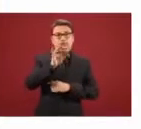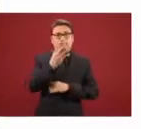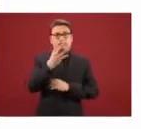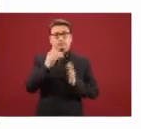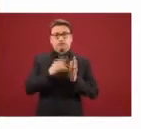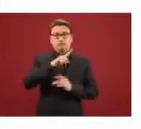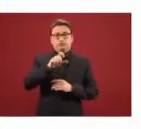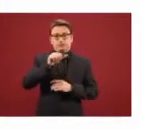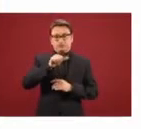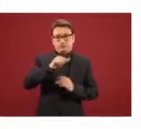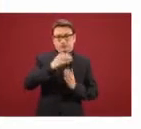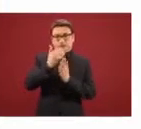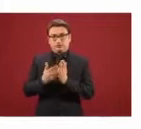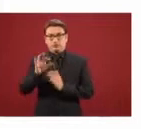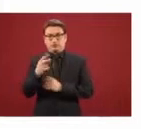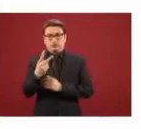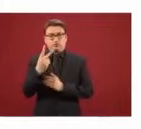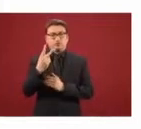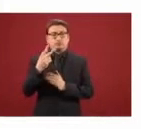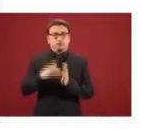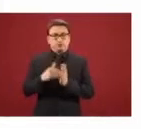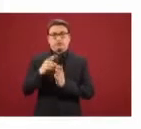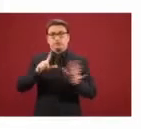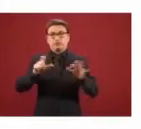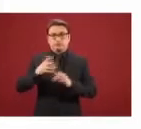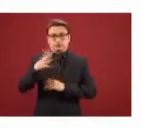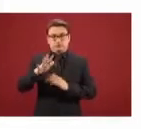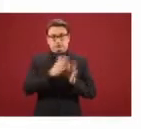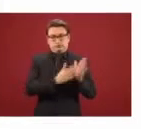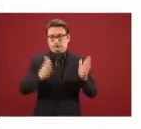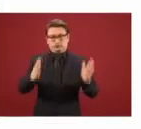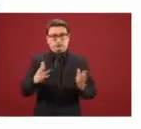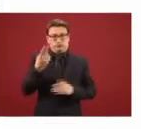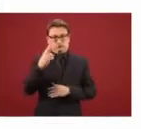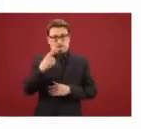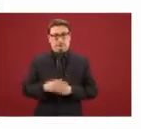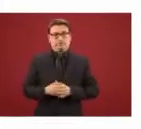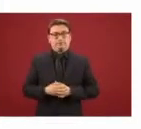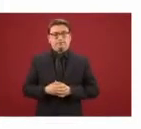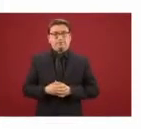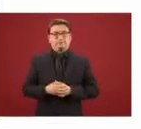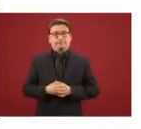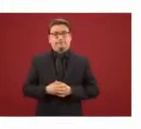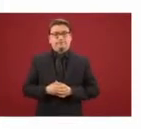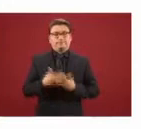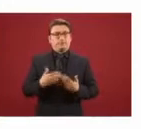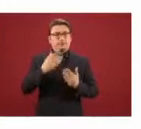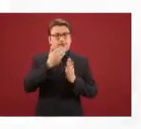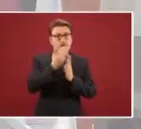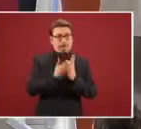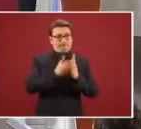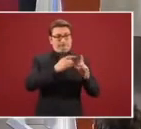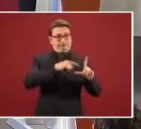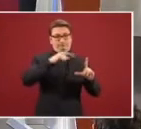116 a 42 mil 710 en el mes de noviembre, con lo que sería la reducción más